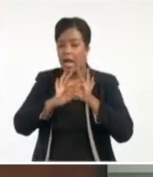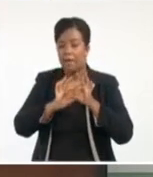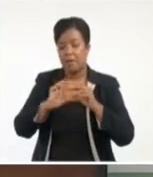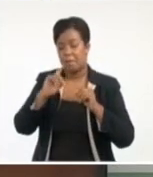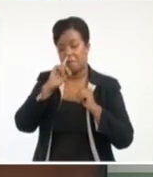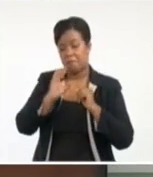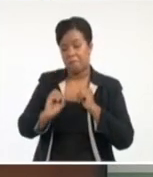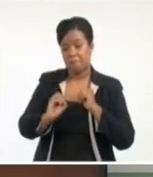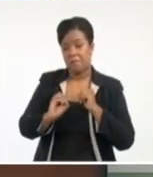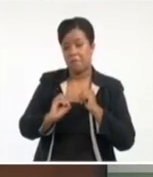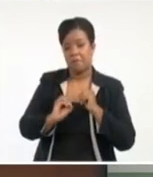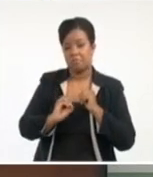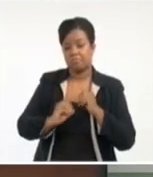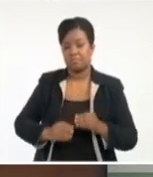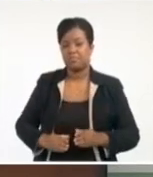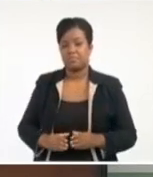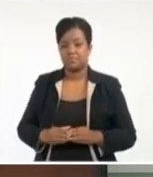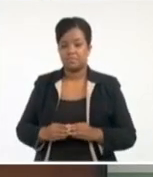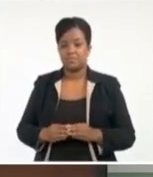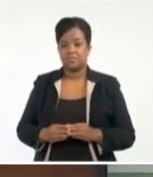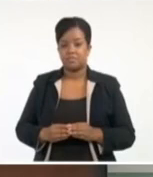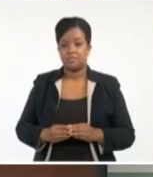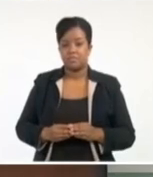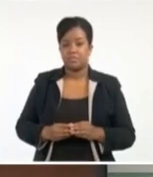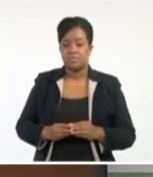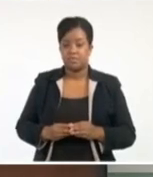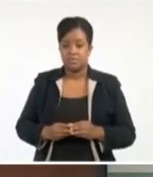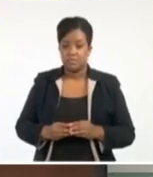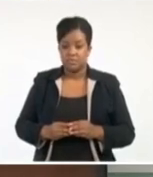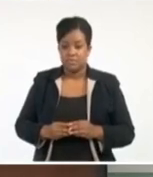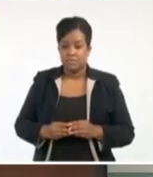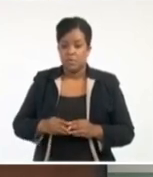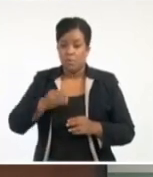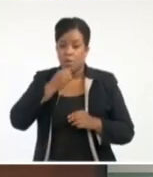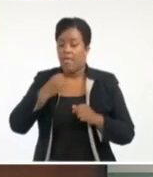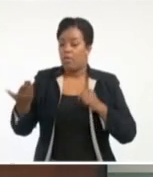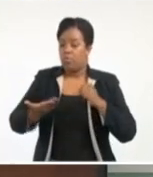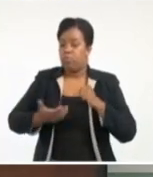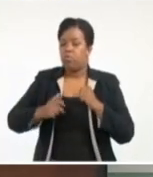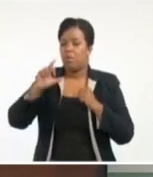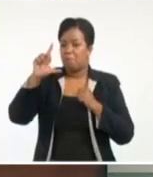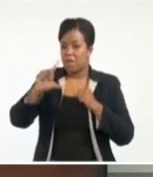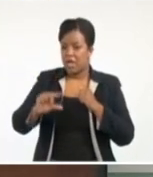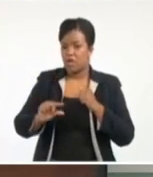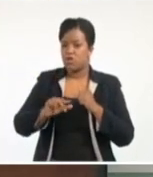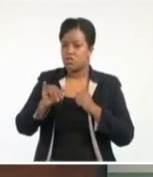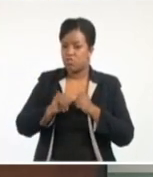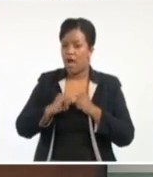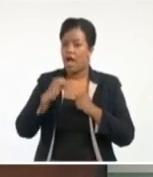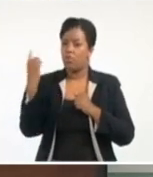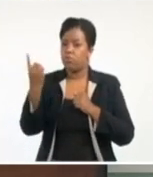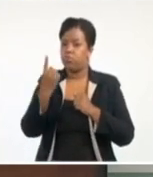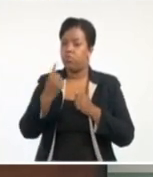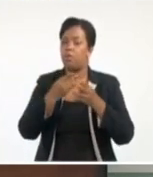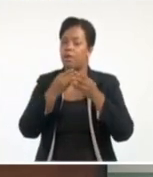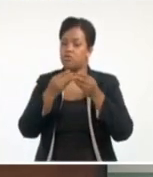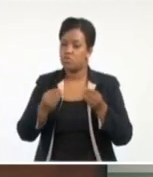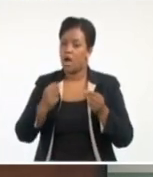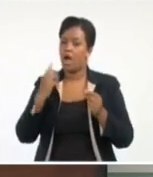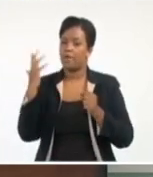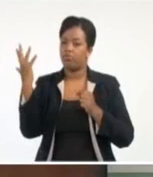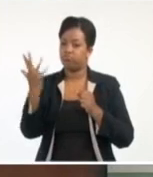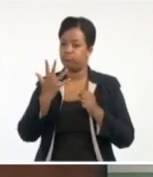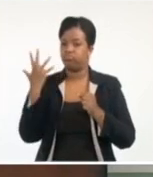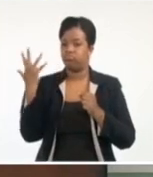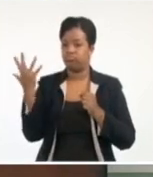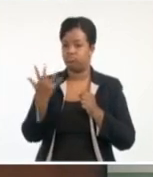produzca la disminución de la velocidad de traslación y que se produzca un mejor acoplamiento en el